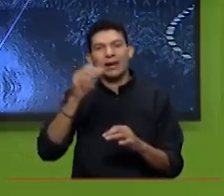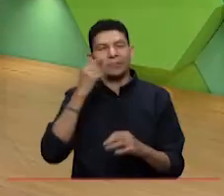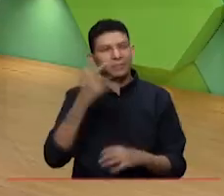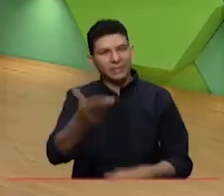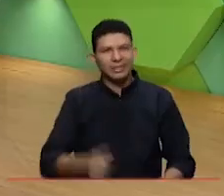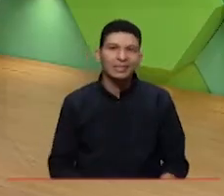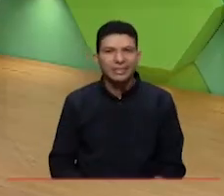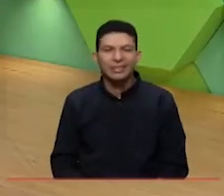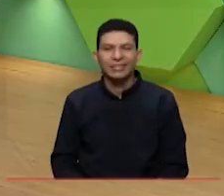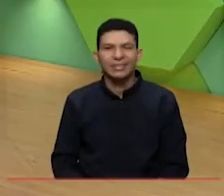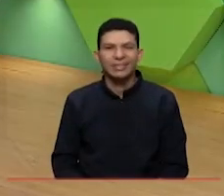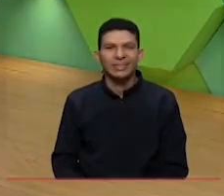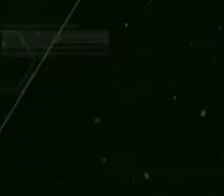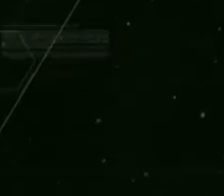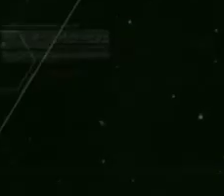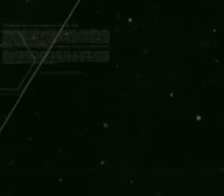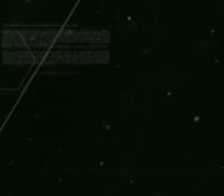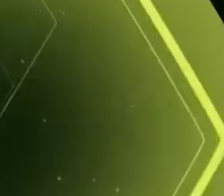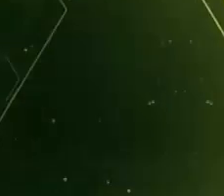regresamos.